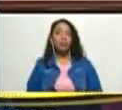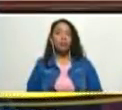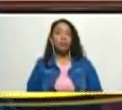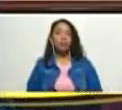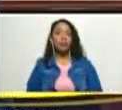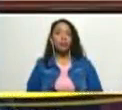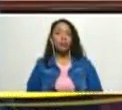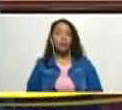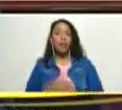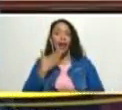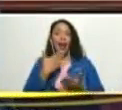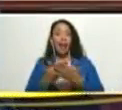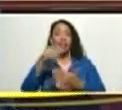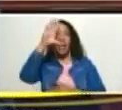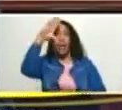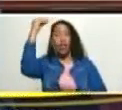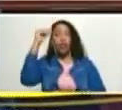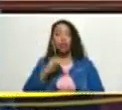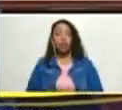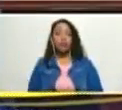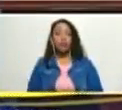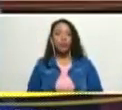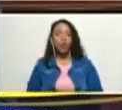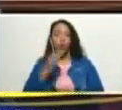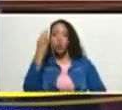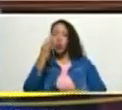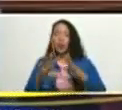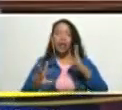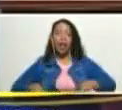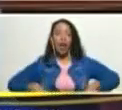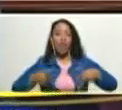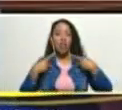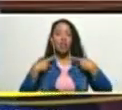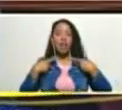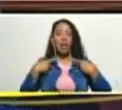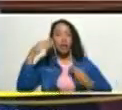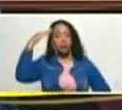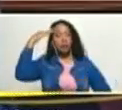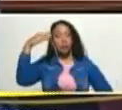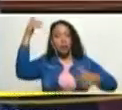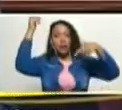gracias a Dios a la vida y a nuestro comandante Hugo Chávez